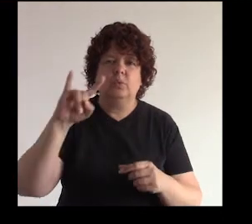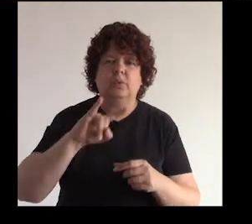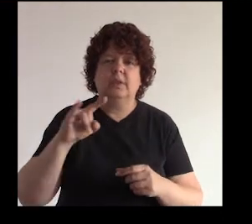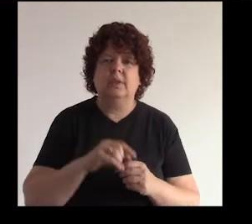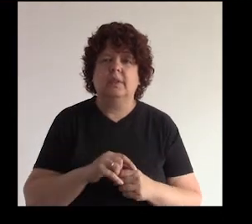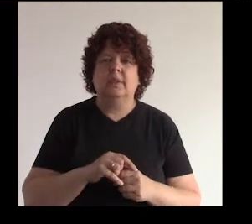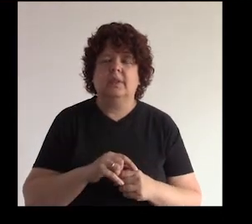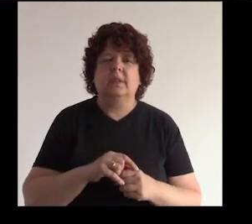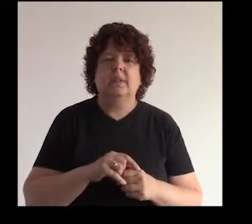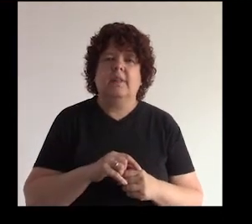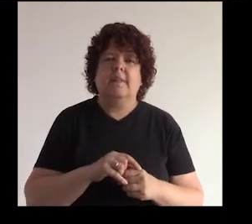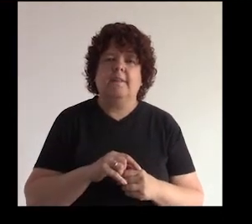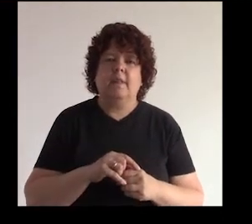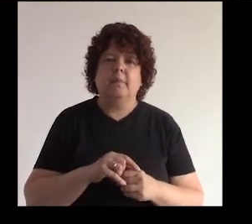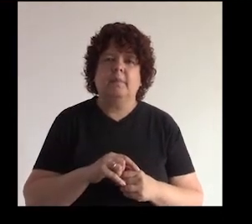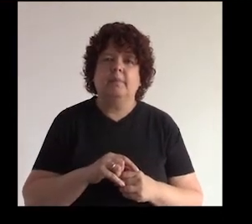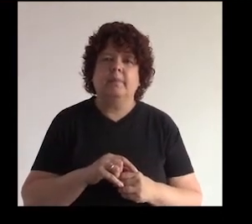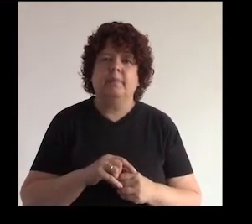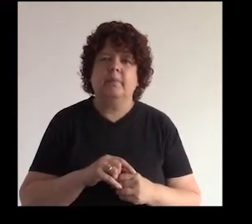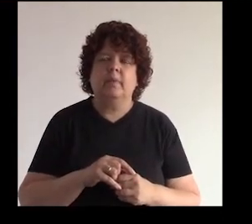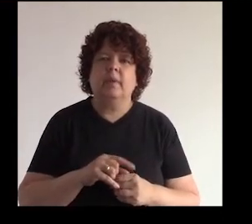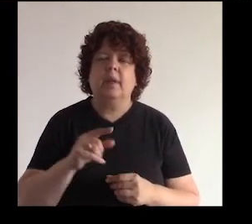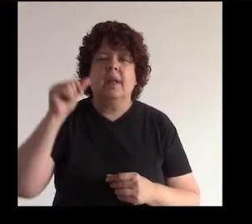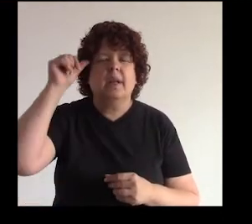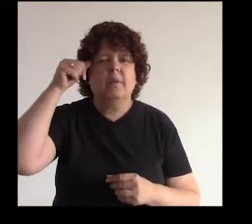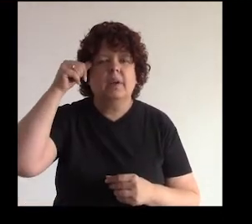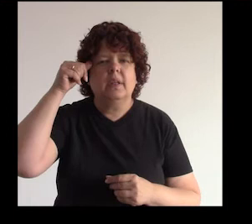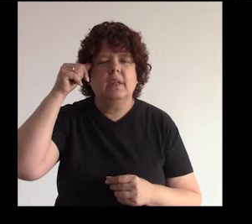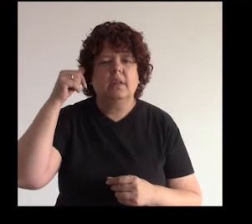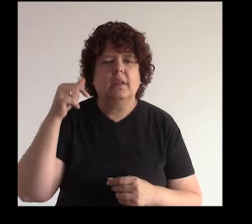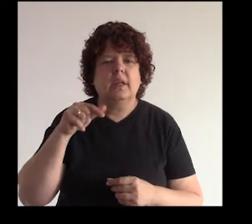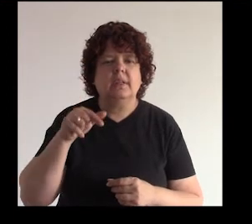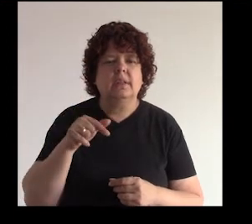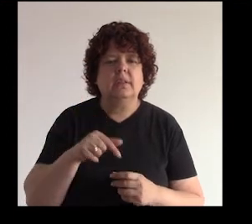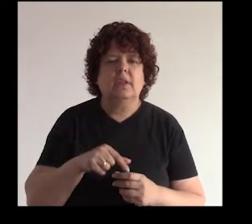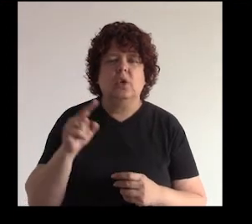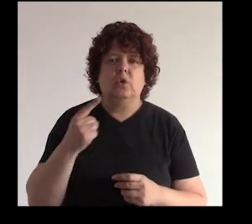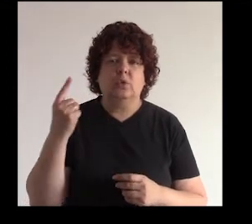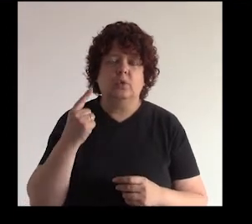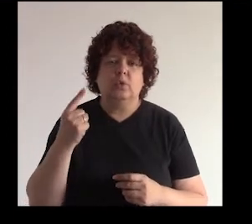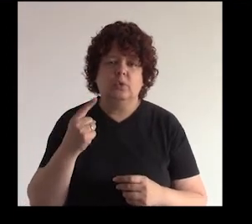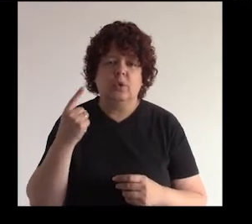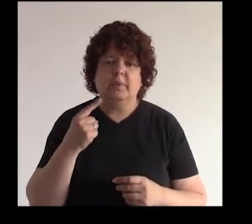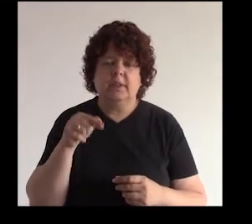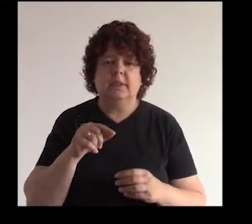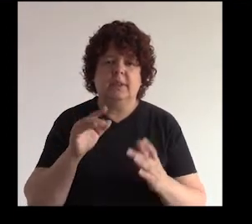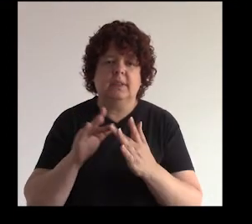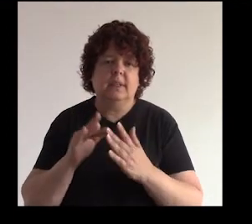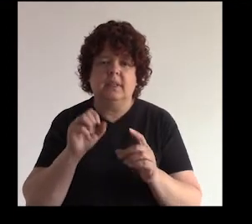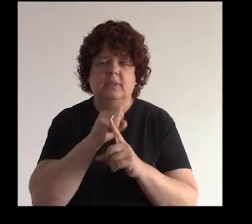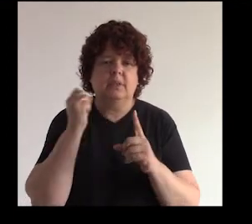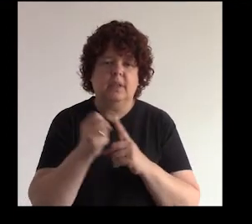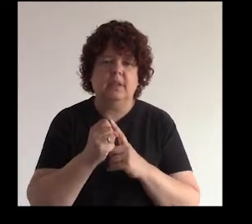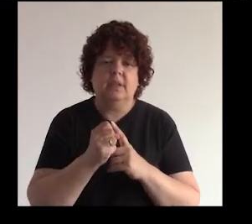y también sigue en ascenso ¿no? recuerden que también estas no son las únicas redes sociales de